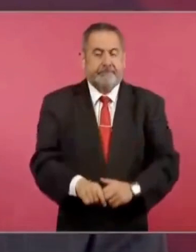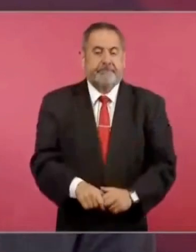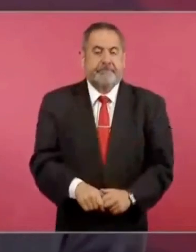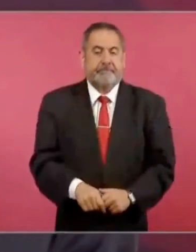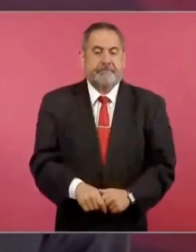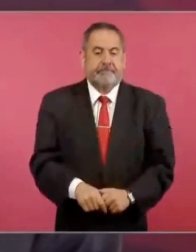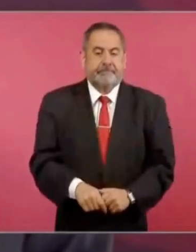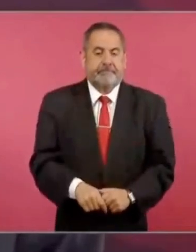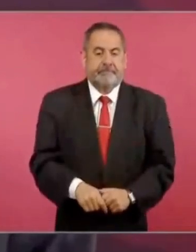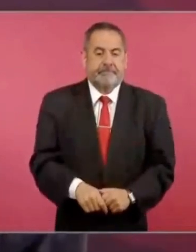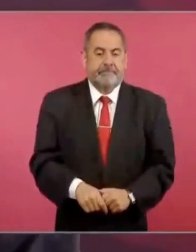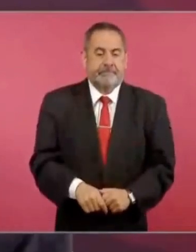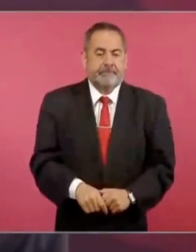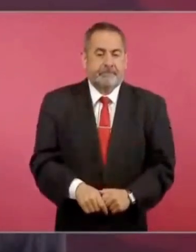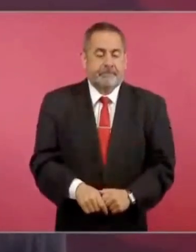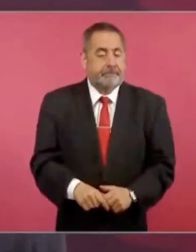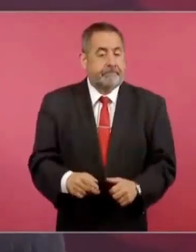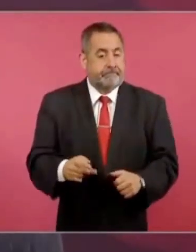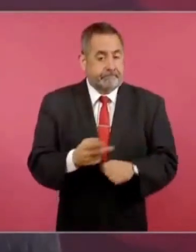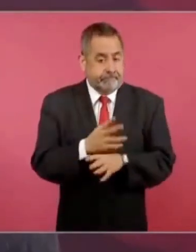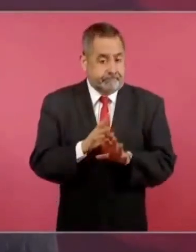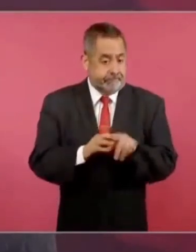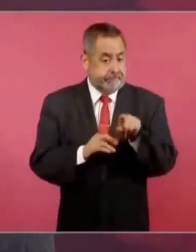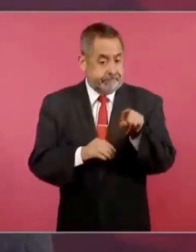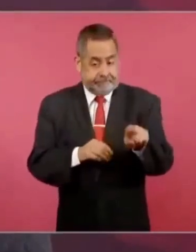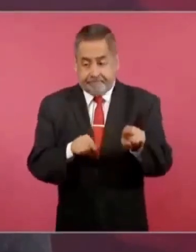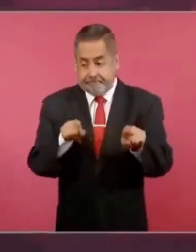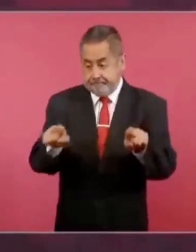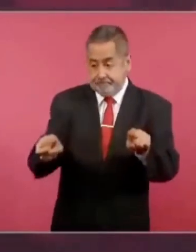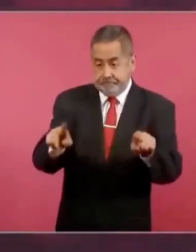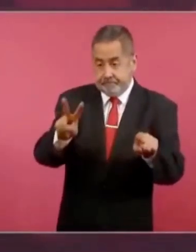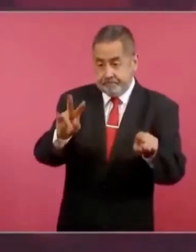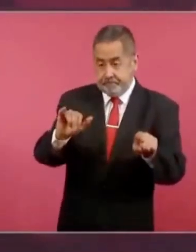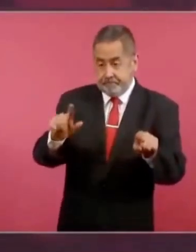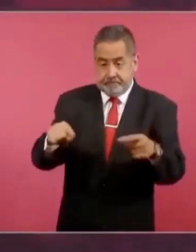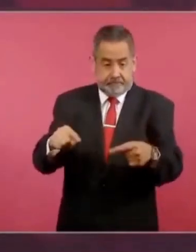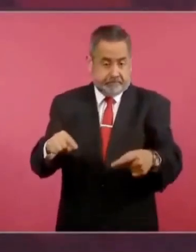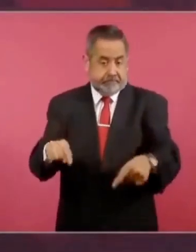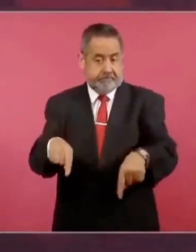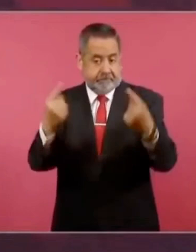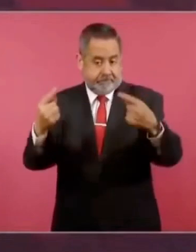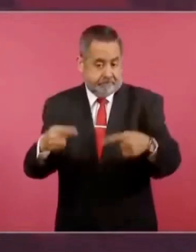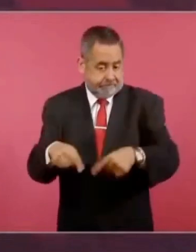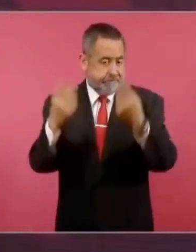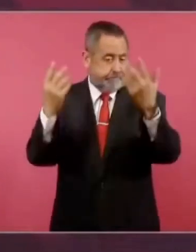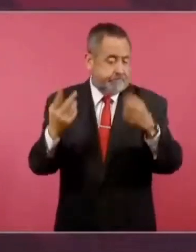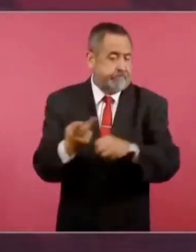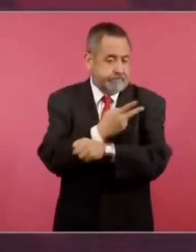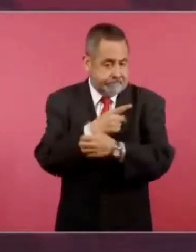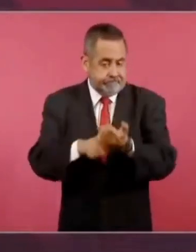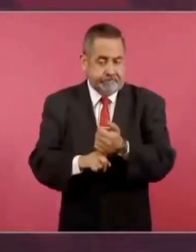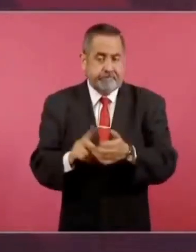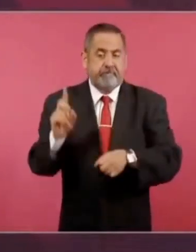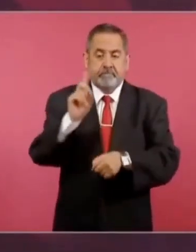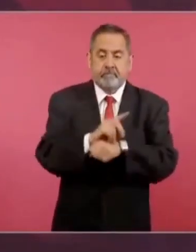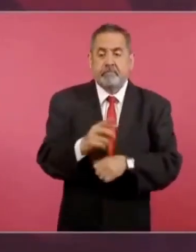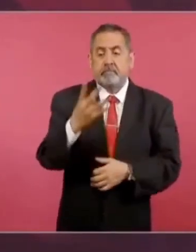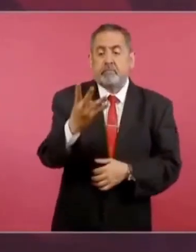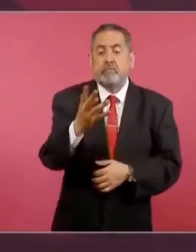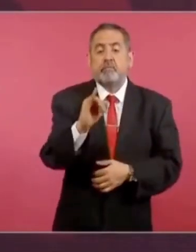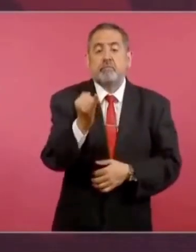Como resultado de esa rivalidad, el 4 de junio Huerta